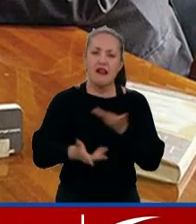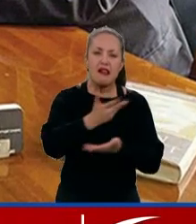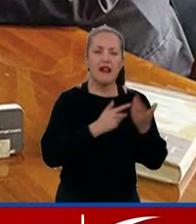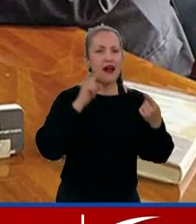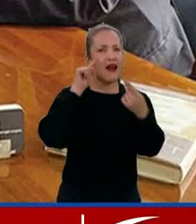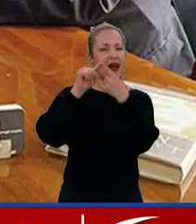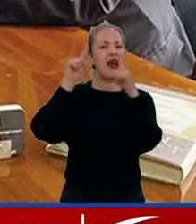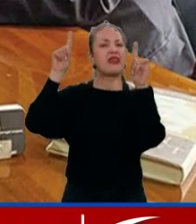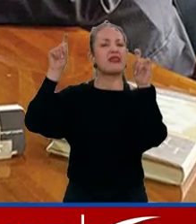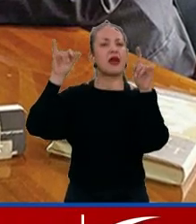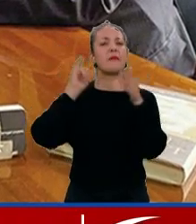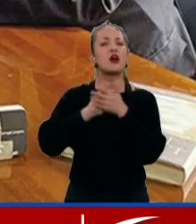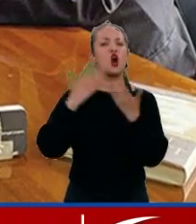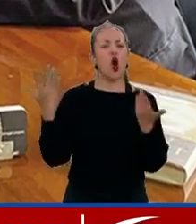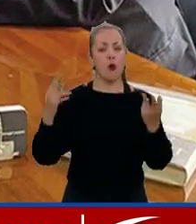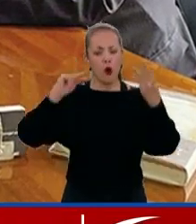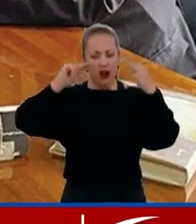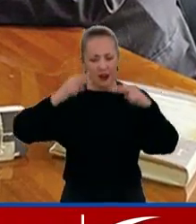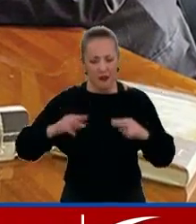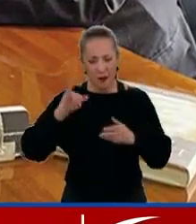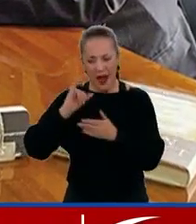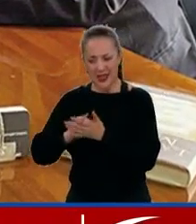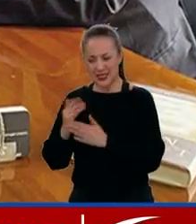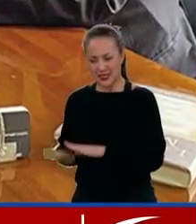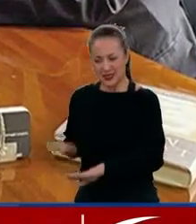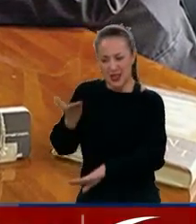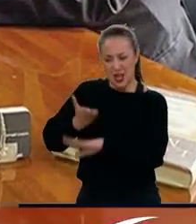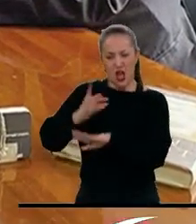Es la tercera vez que se encuentran los dos líderes políticos.